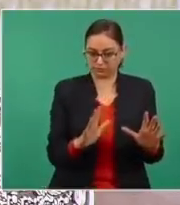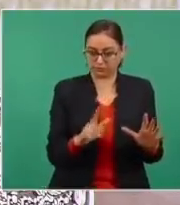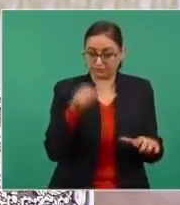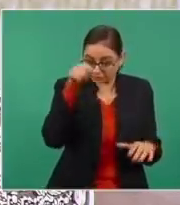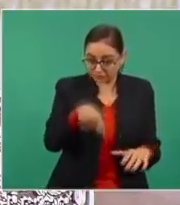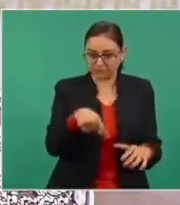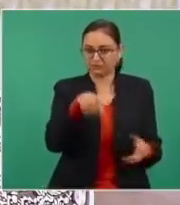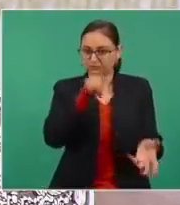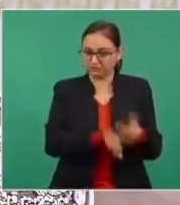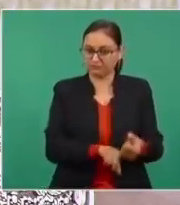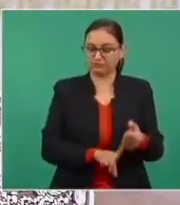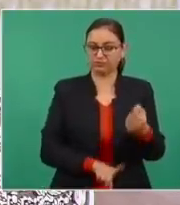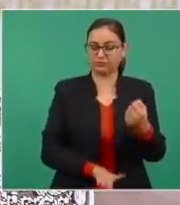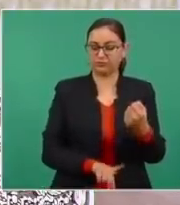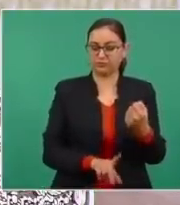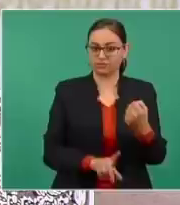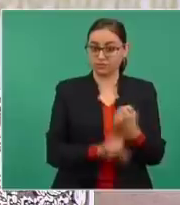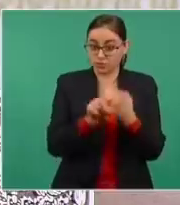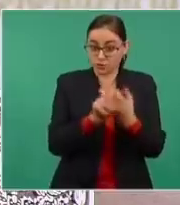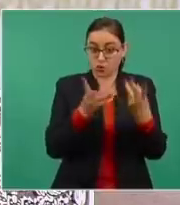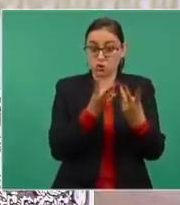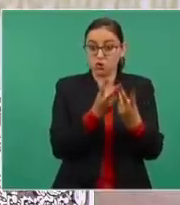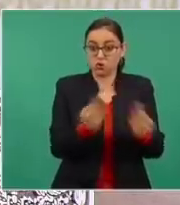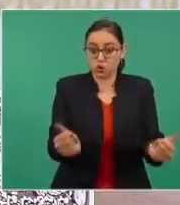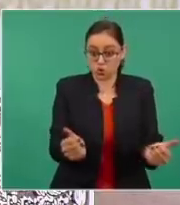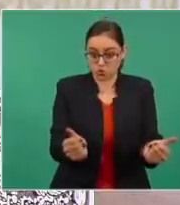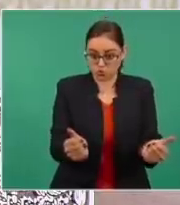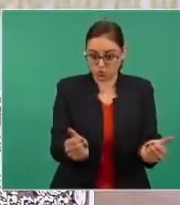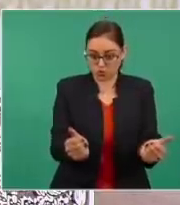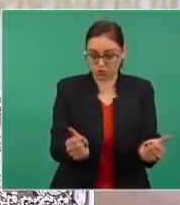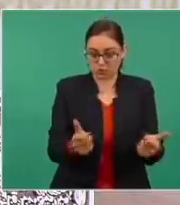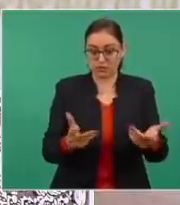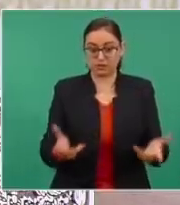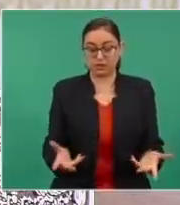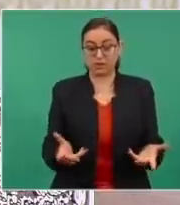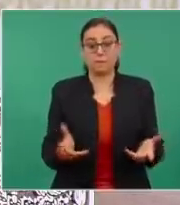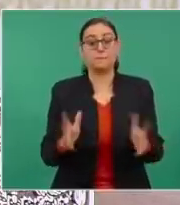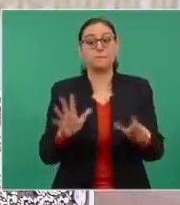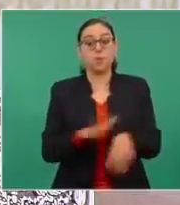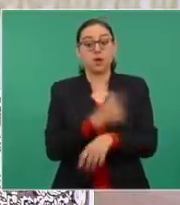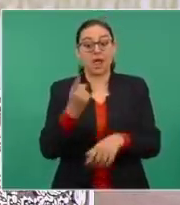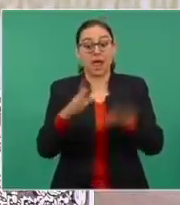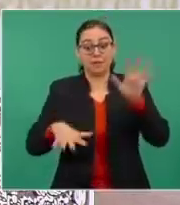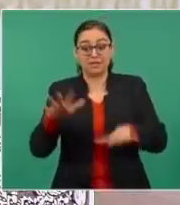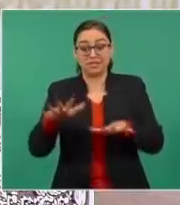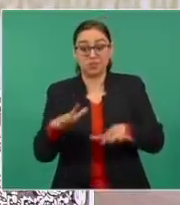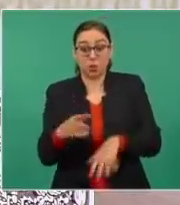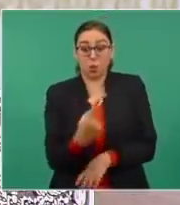de miembros de la comunidad, o sea,